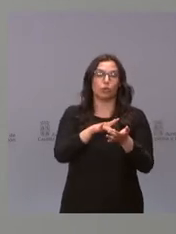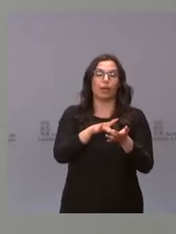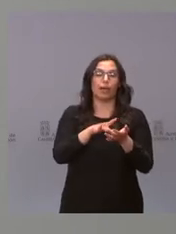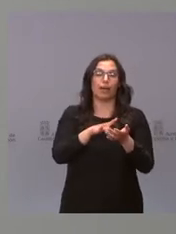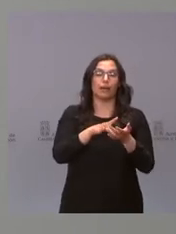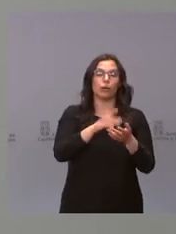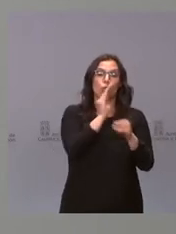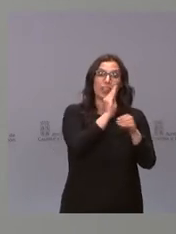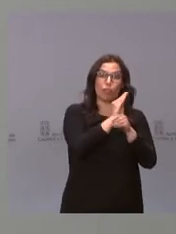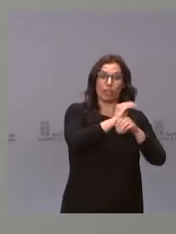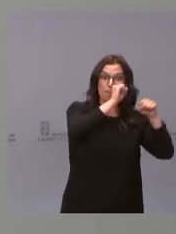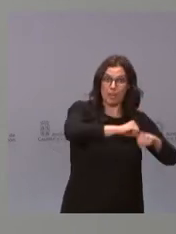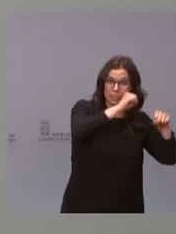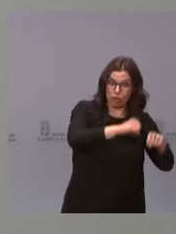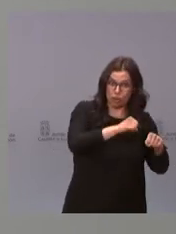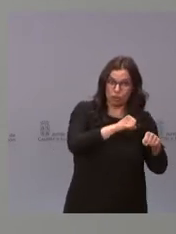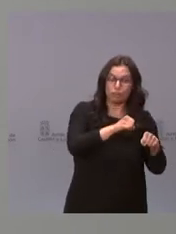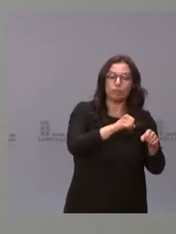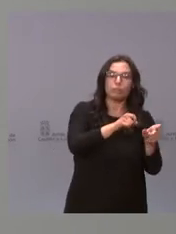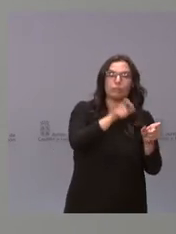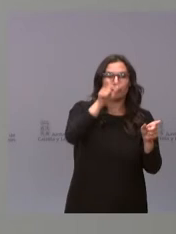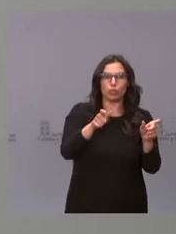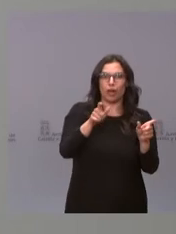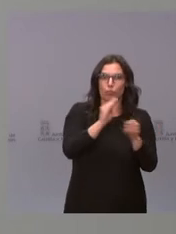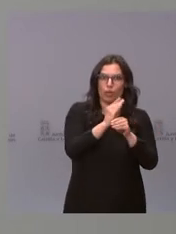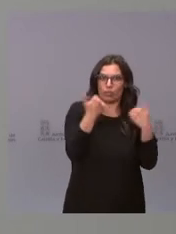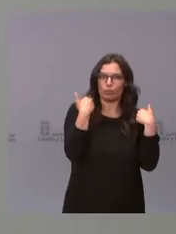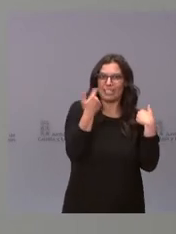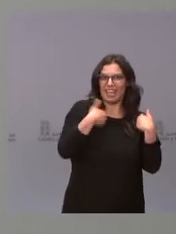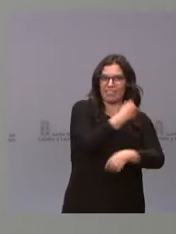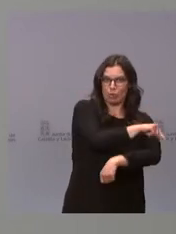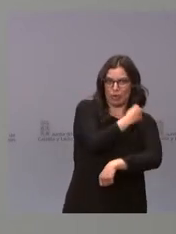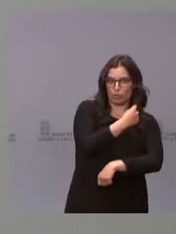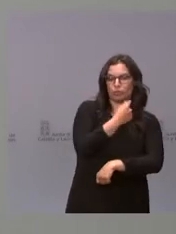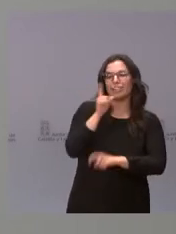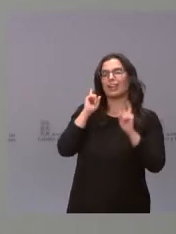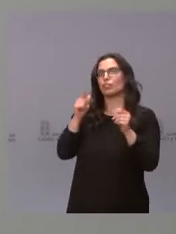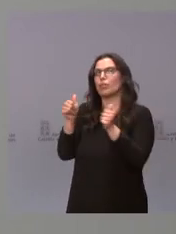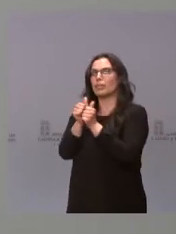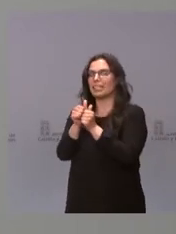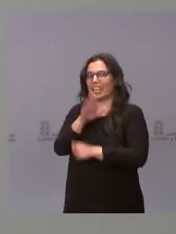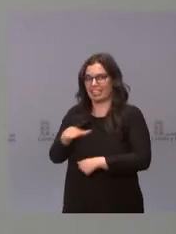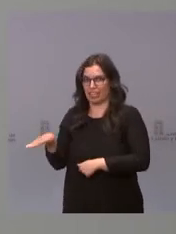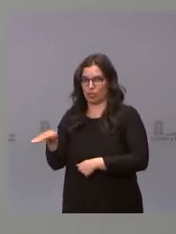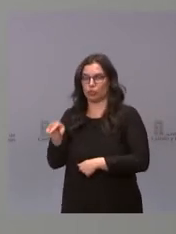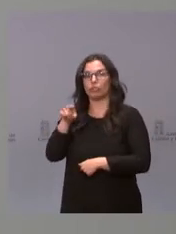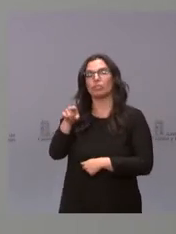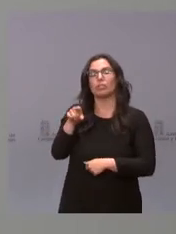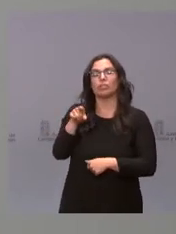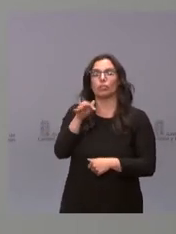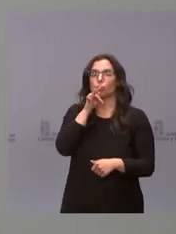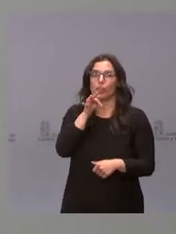mayores de edad están ya vacunados, no ha sido aceptado por la ponencia